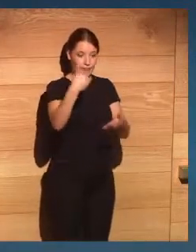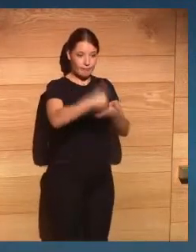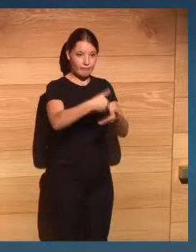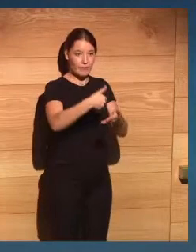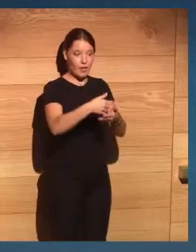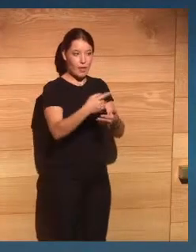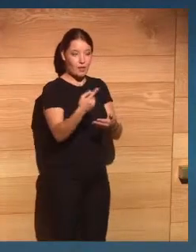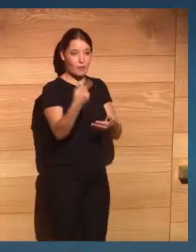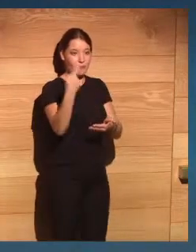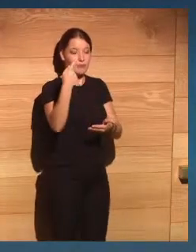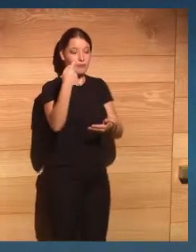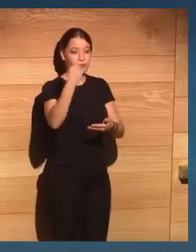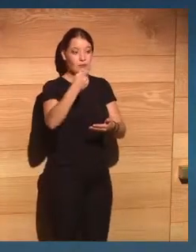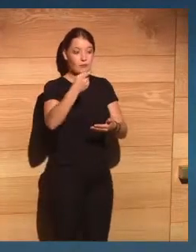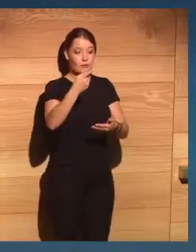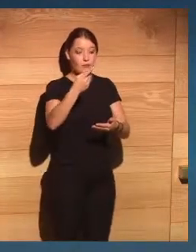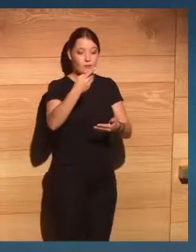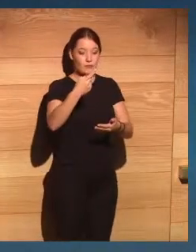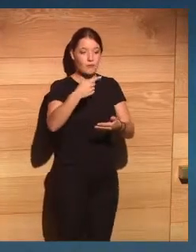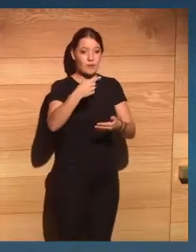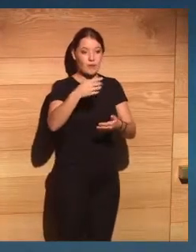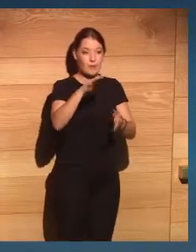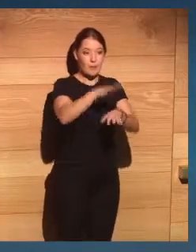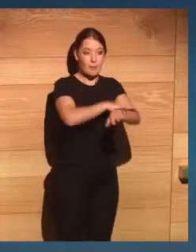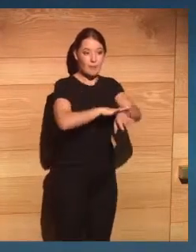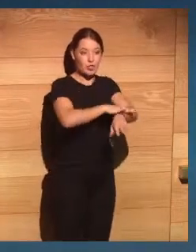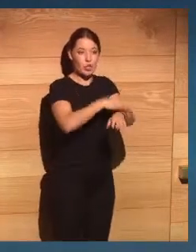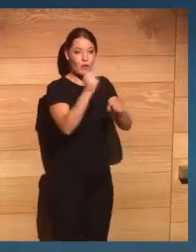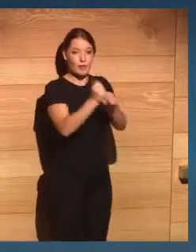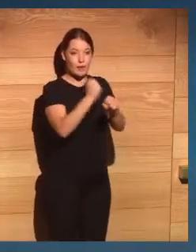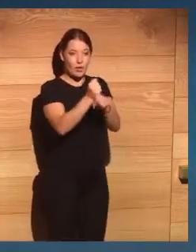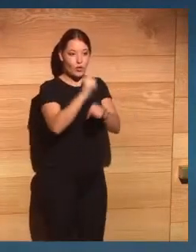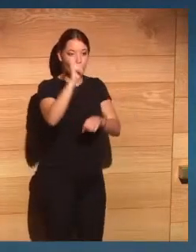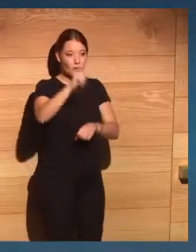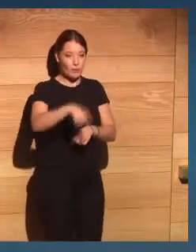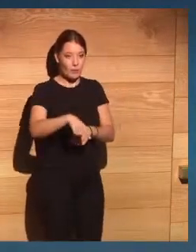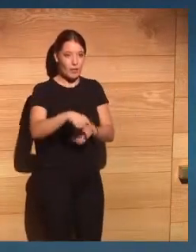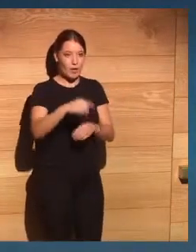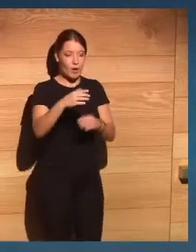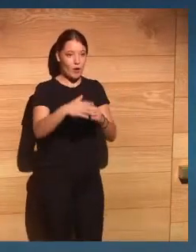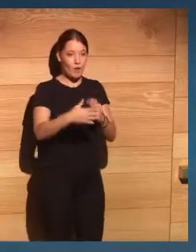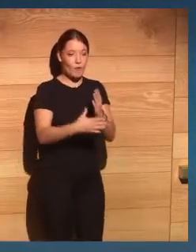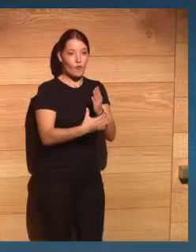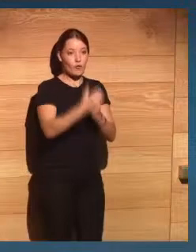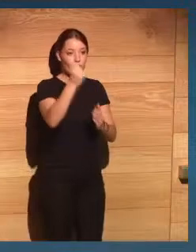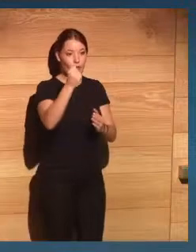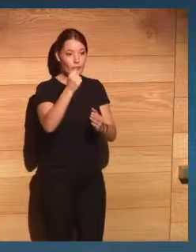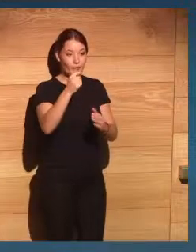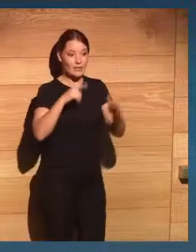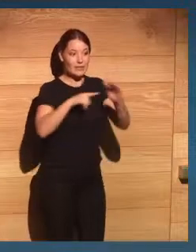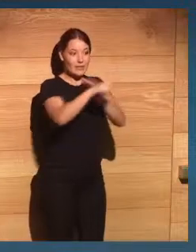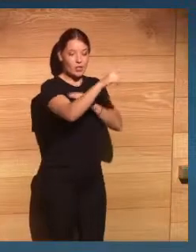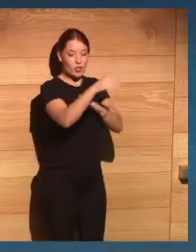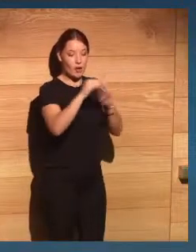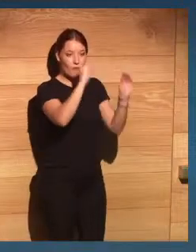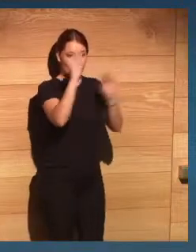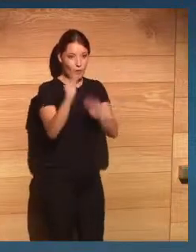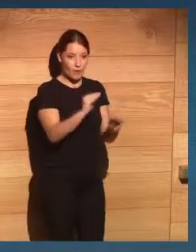General de Políticas Activas de Empleo del Ministerio de Trabajo la FUNDAE la Fundación para el Desarrollo de la Formación